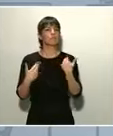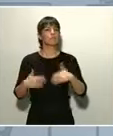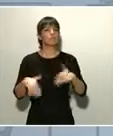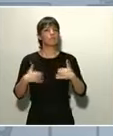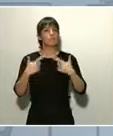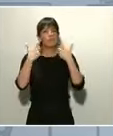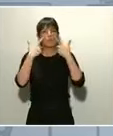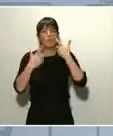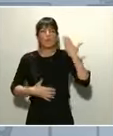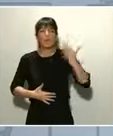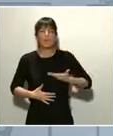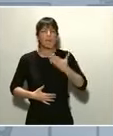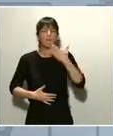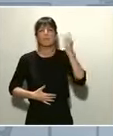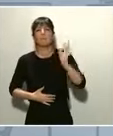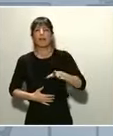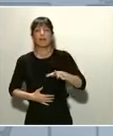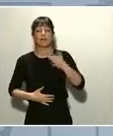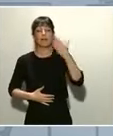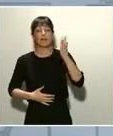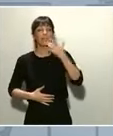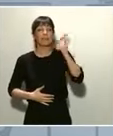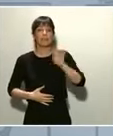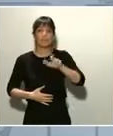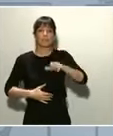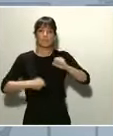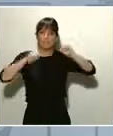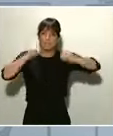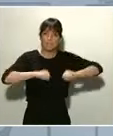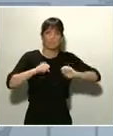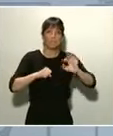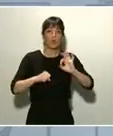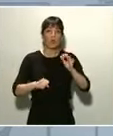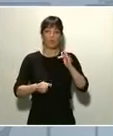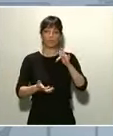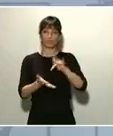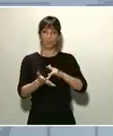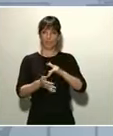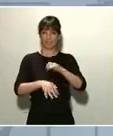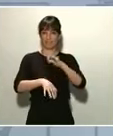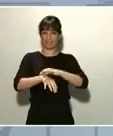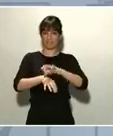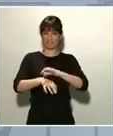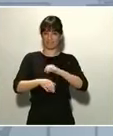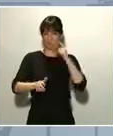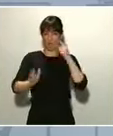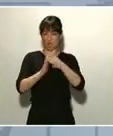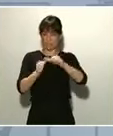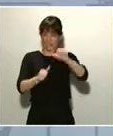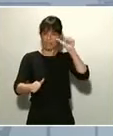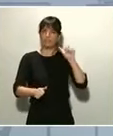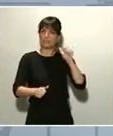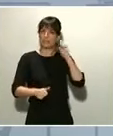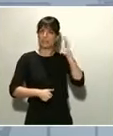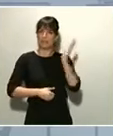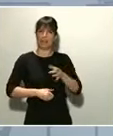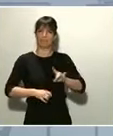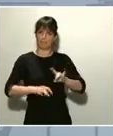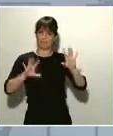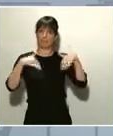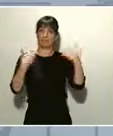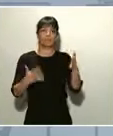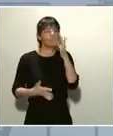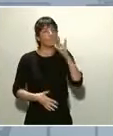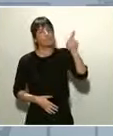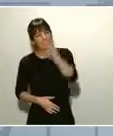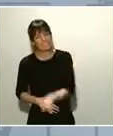mayores y a los enfermos que tienen patologías crónicas previas. Por eso nunca me cansaré de repetir que son estos colectivos los que